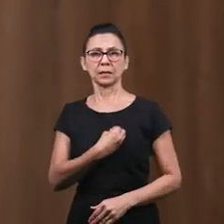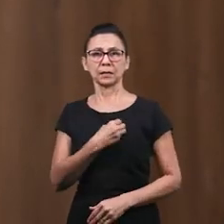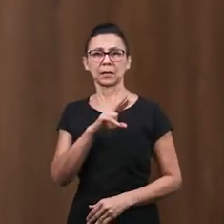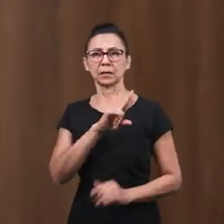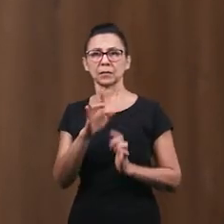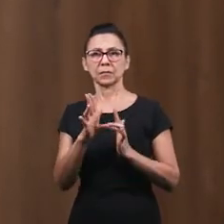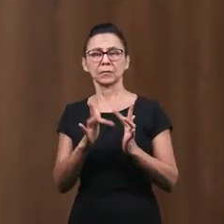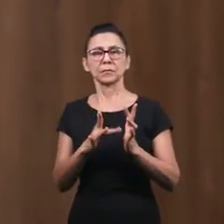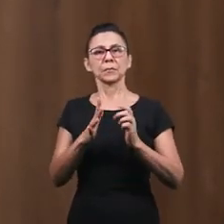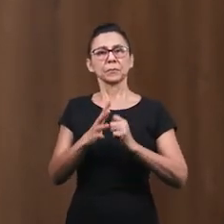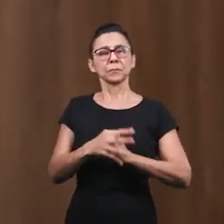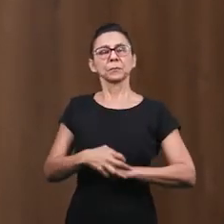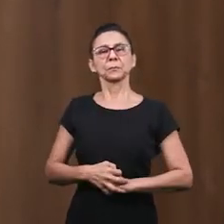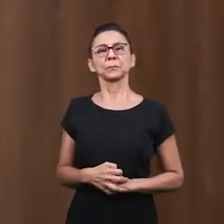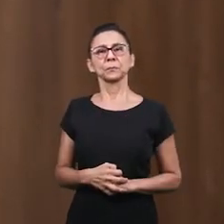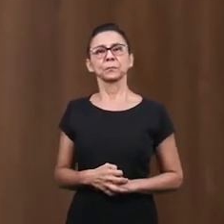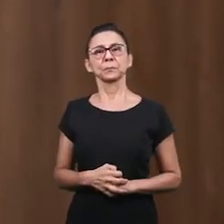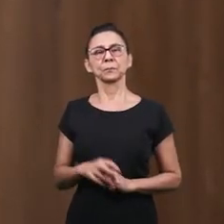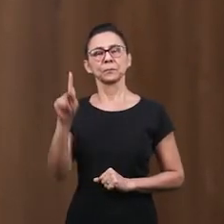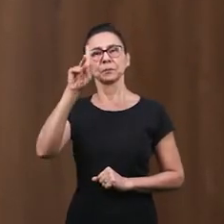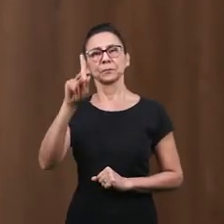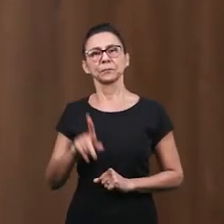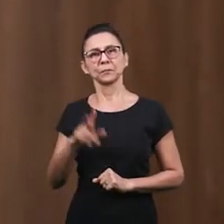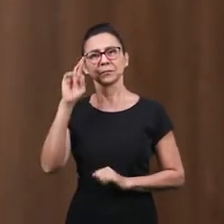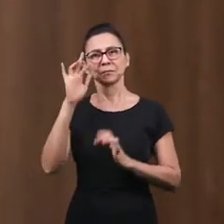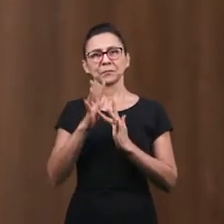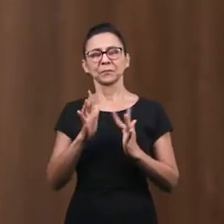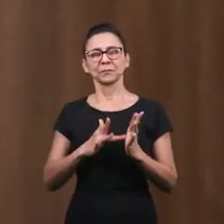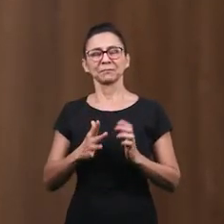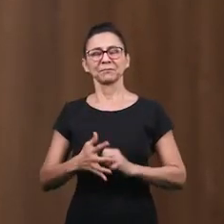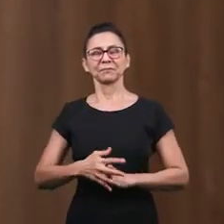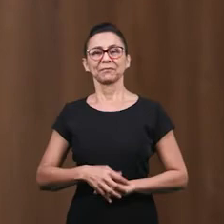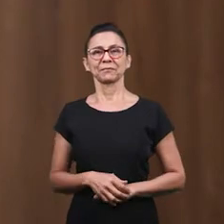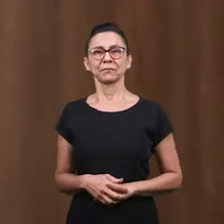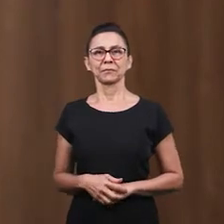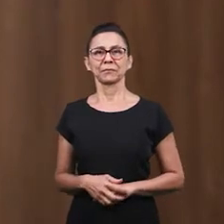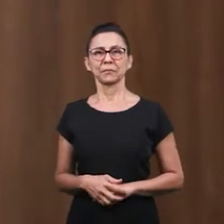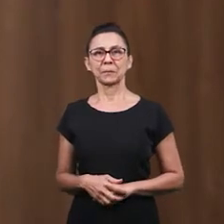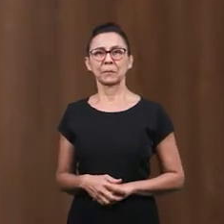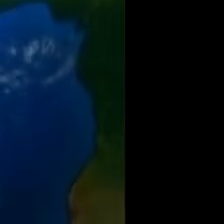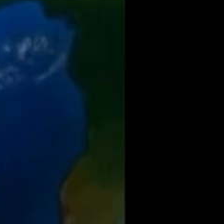nuestro medio En nombre de Jesús Amén La paz del Señor Jesús